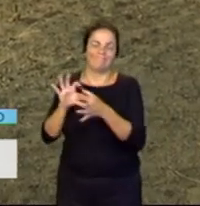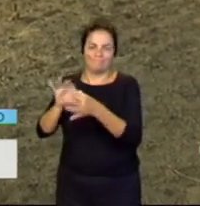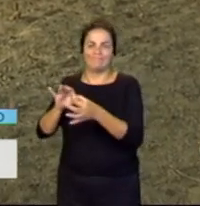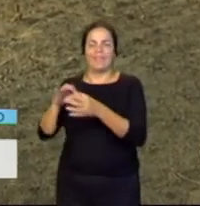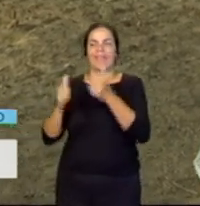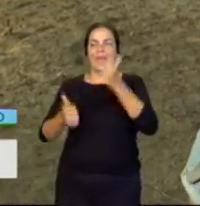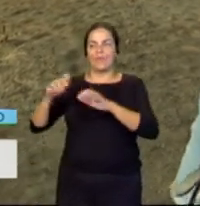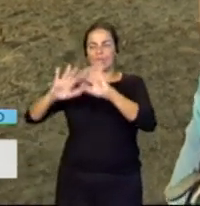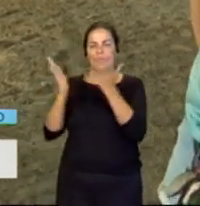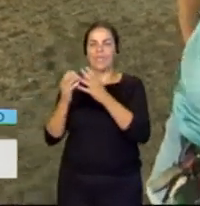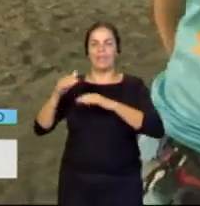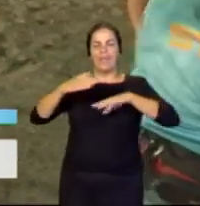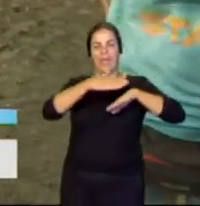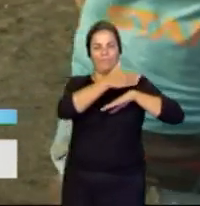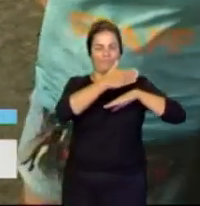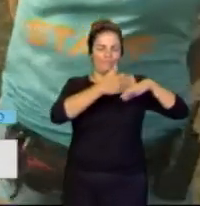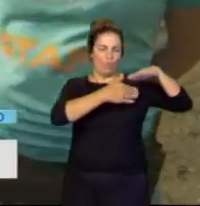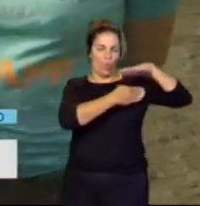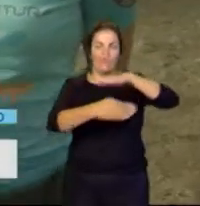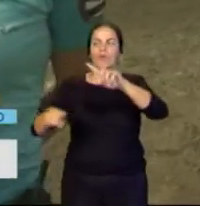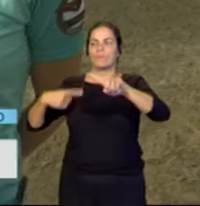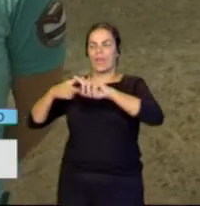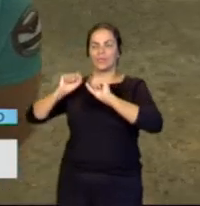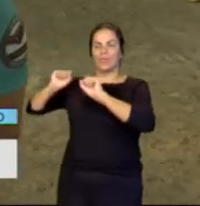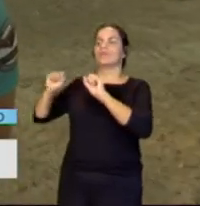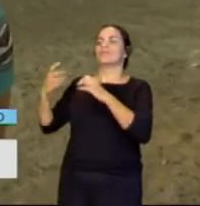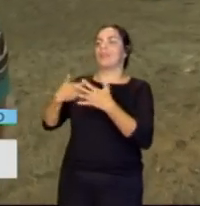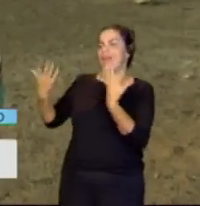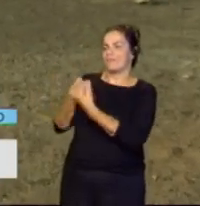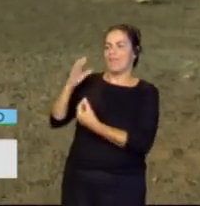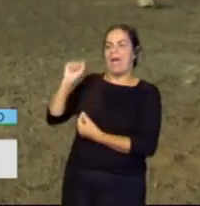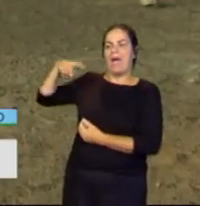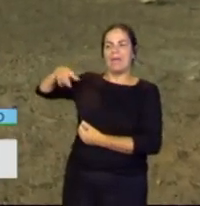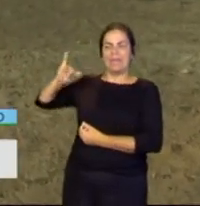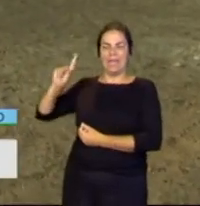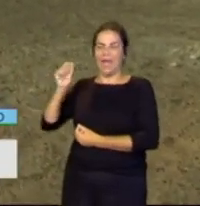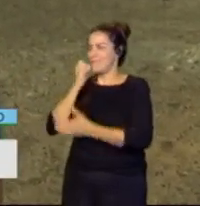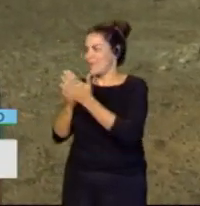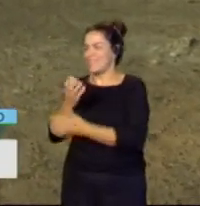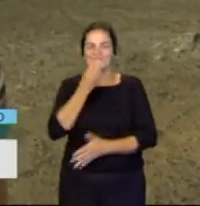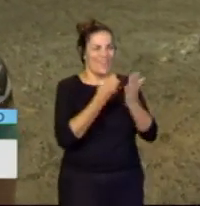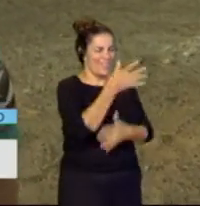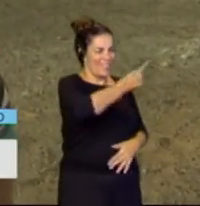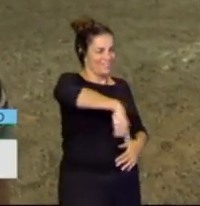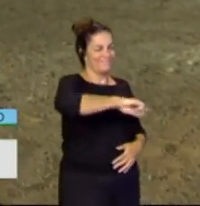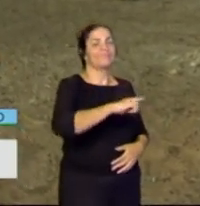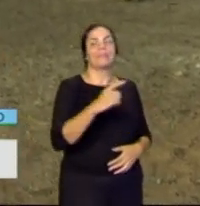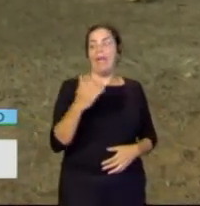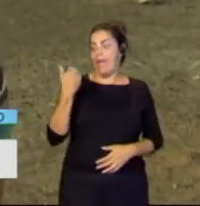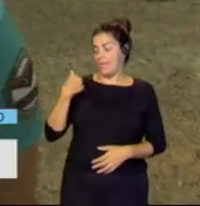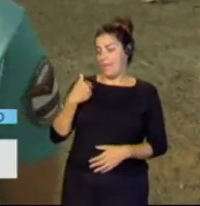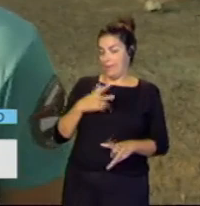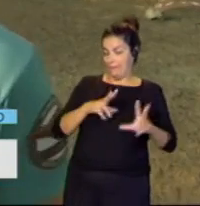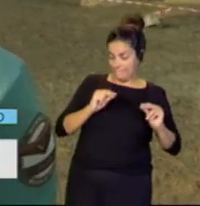y windsurf. Para hablar de él ya nos acompaña Anika. Muy buenos días. Muy buenos días a todos. Terminaba, empezaba ayer la